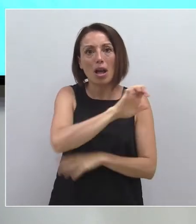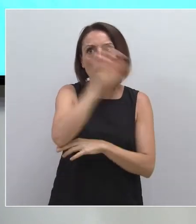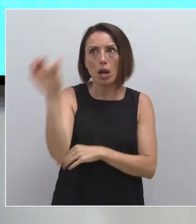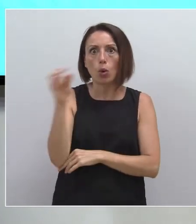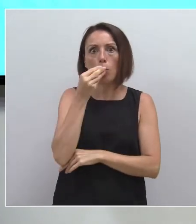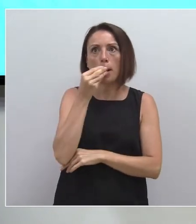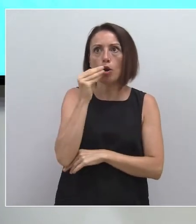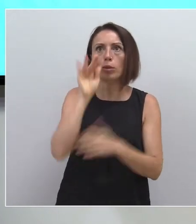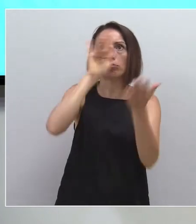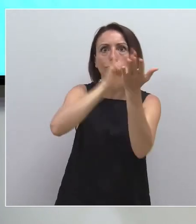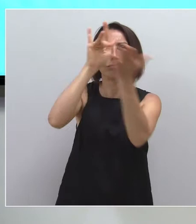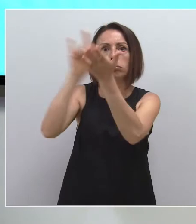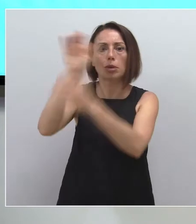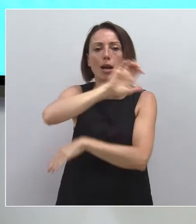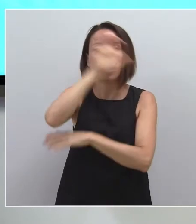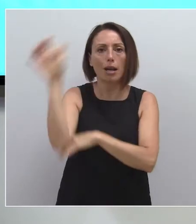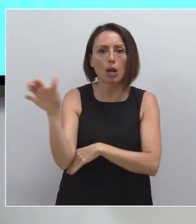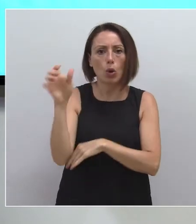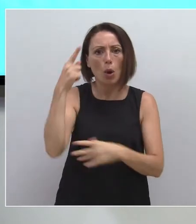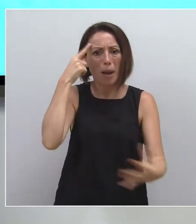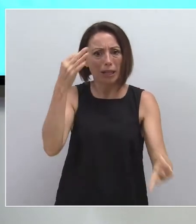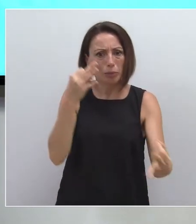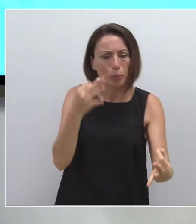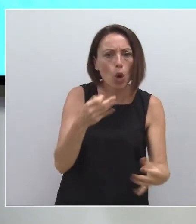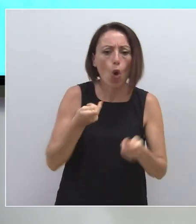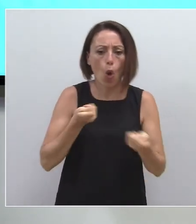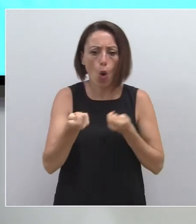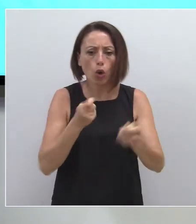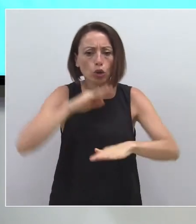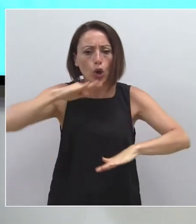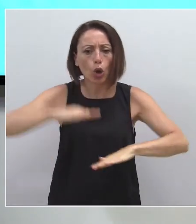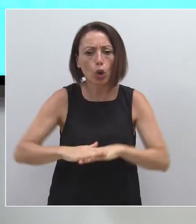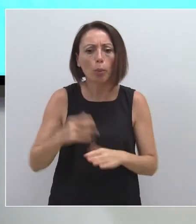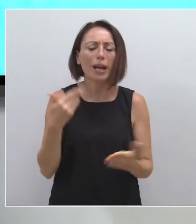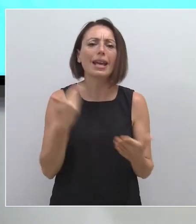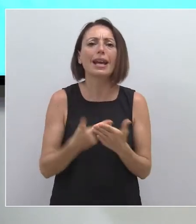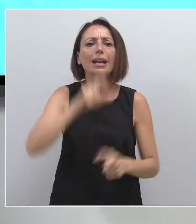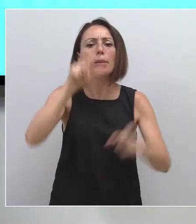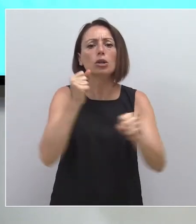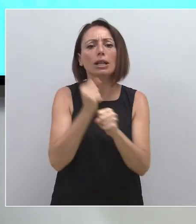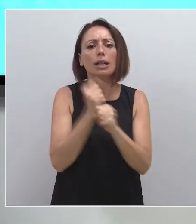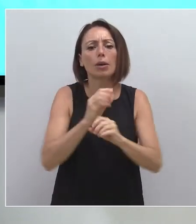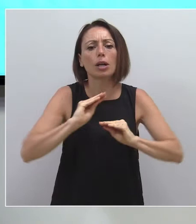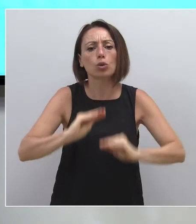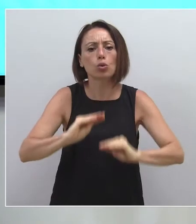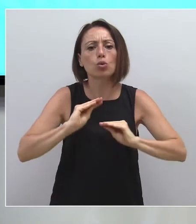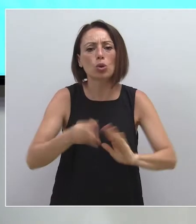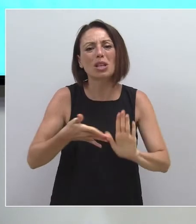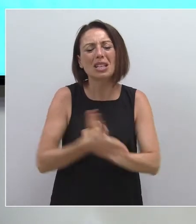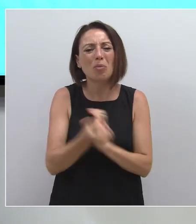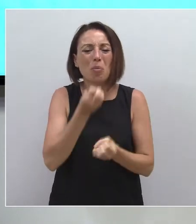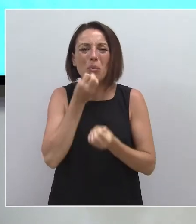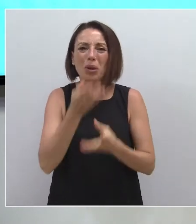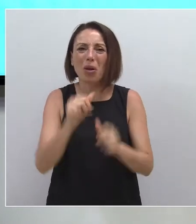cumpliendo los más estrictos controles y, por supuesto, garantizando la seguridad de todos los empleados, pues este tipo de manifestaciones de alguna